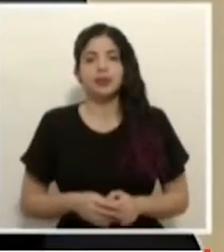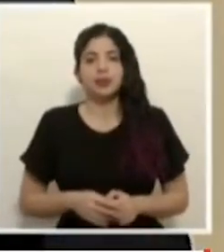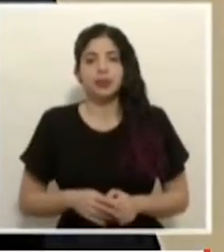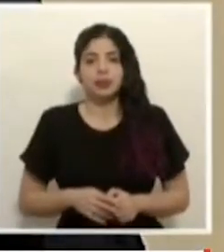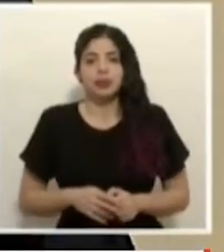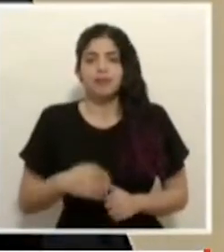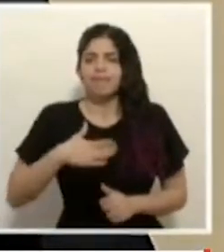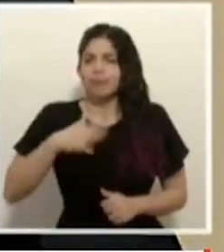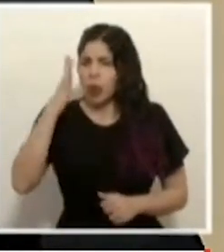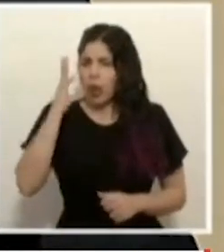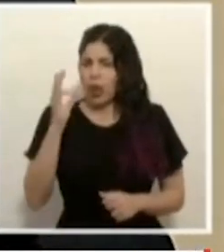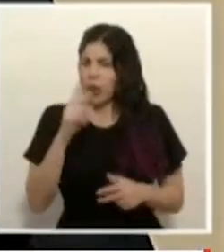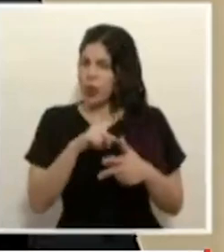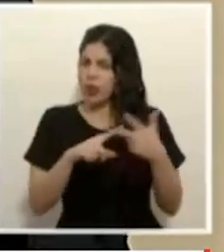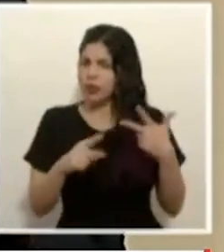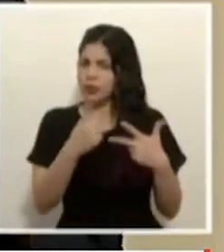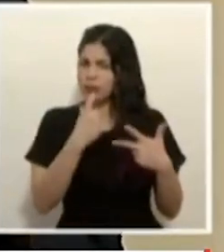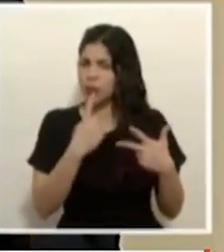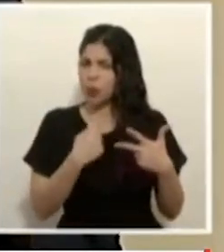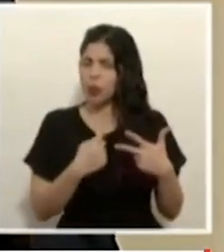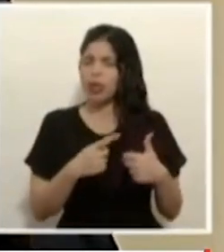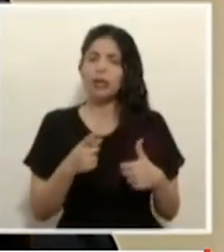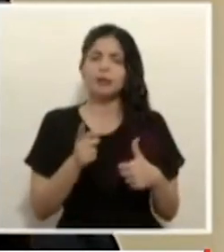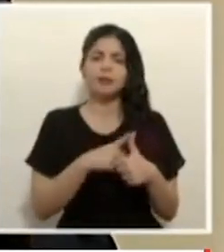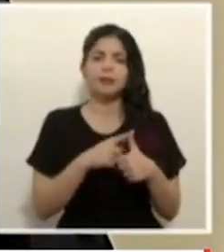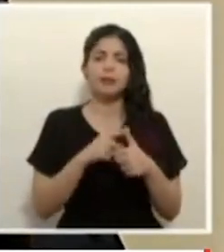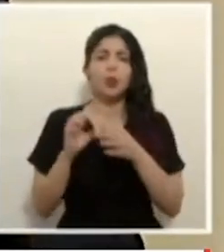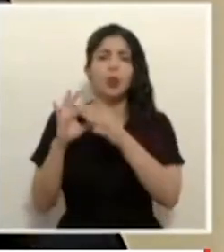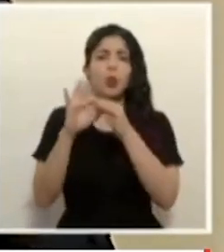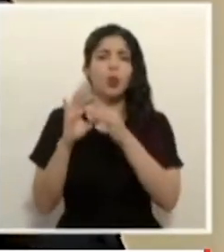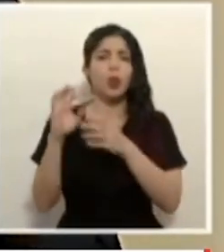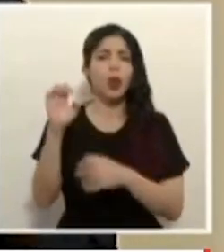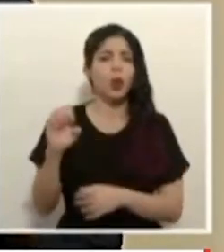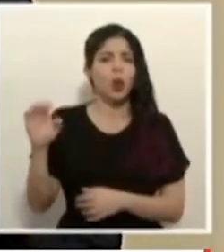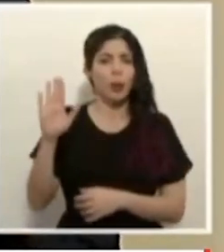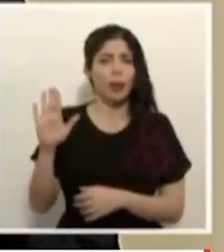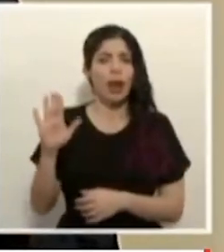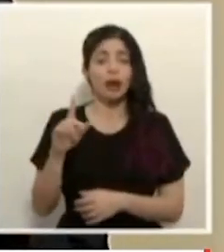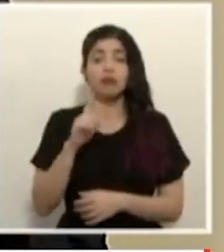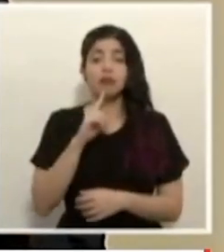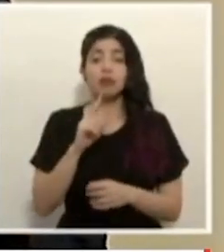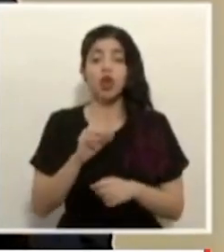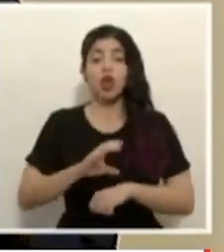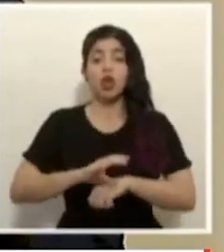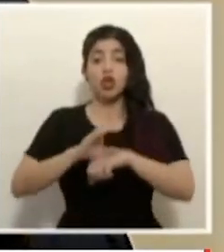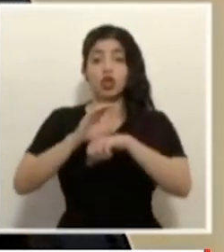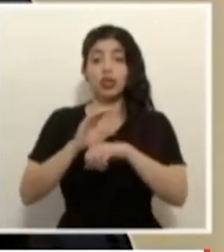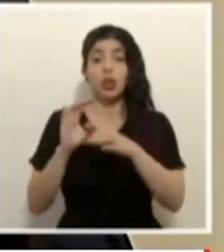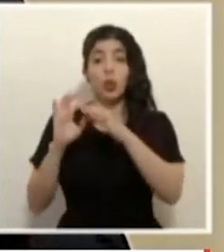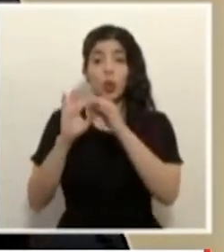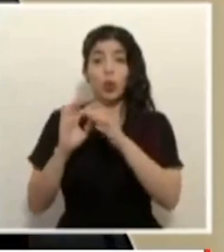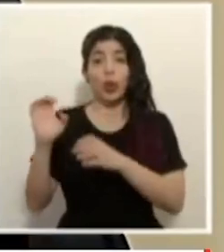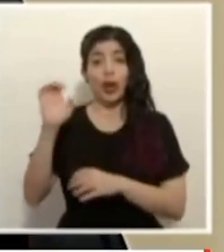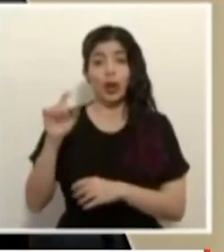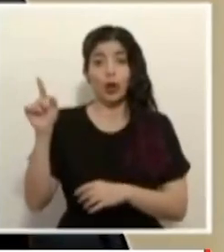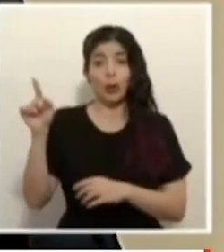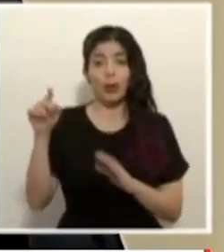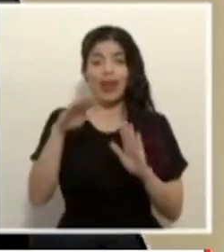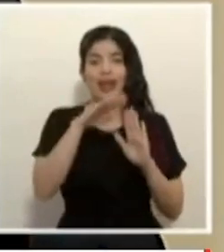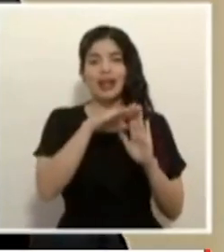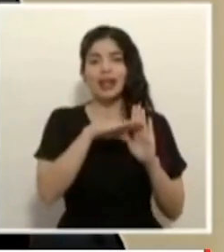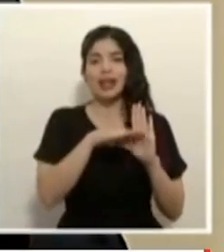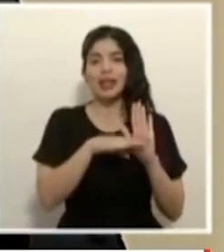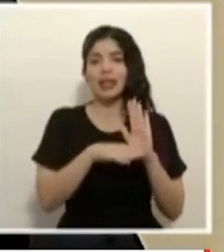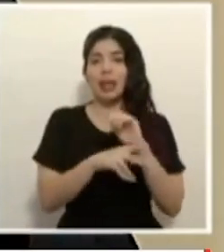creo que son tres preguntas respecto de la unión europea en efecto el consejo de la unión europea revisa esta lista de países